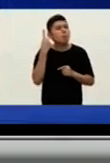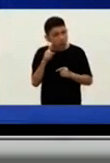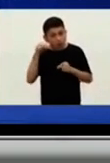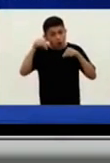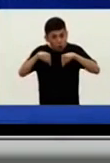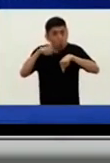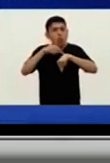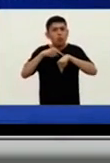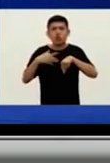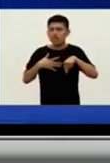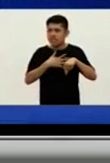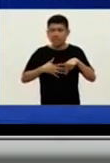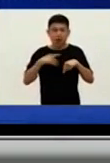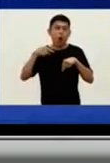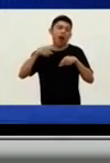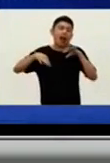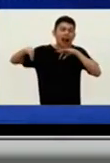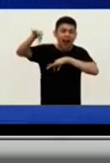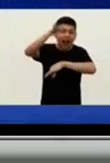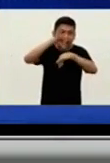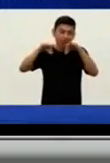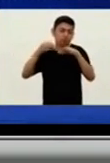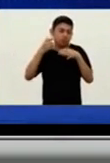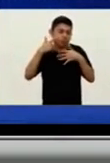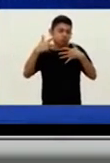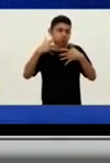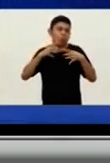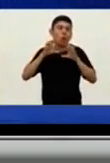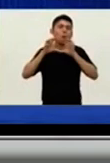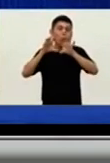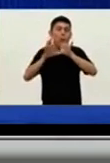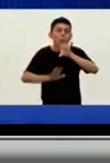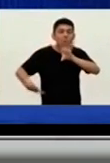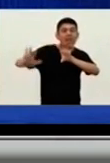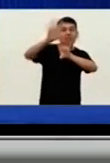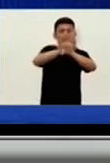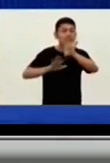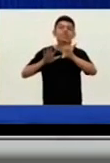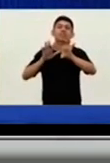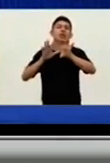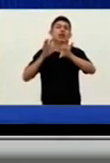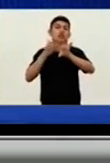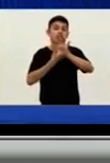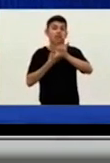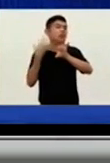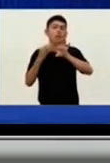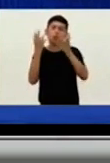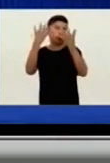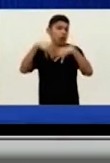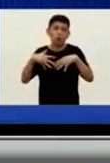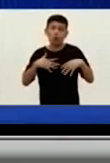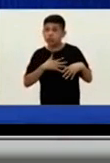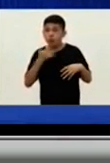En este momento que tenemos circulación de coronavirus predominante en todo el territorio provincial, esto tengo que pensar que es coronavirus.